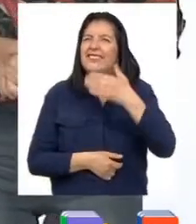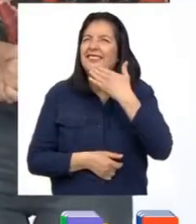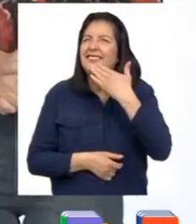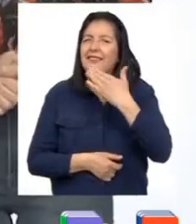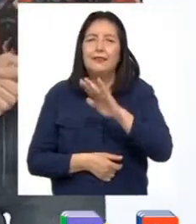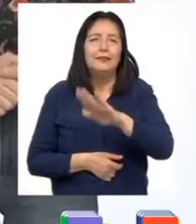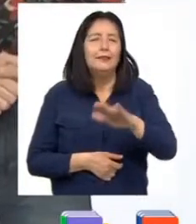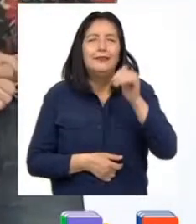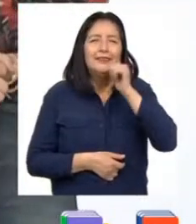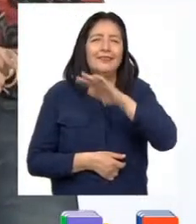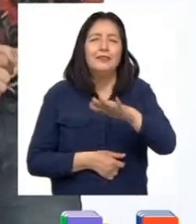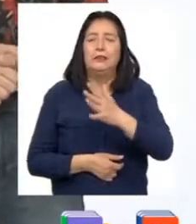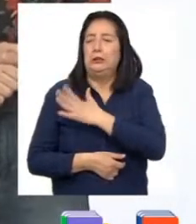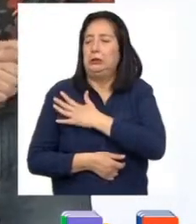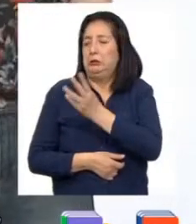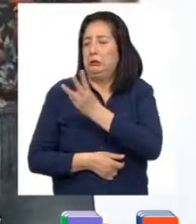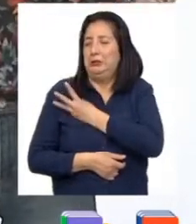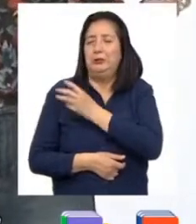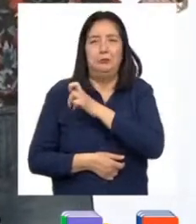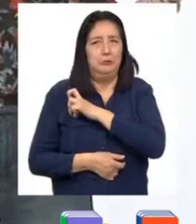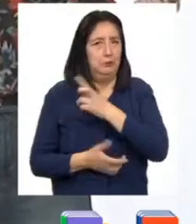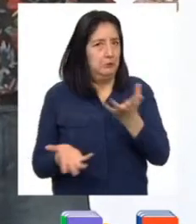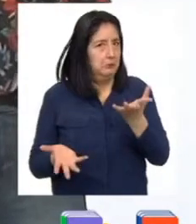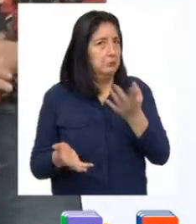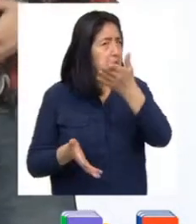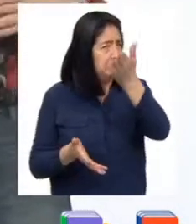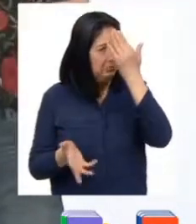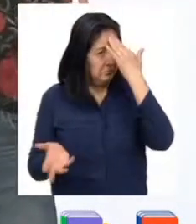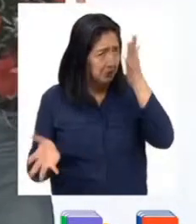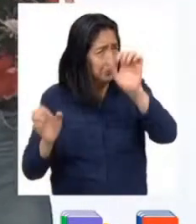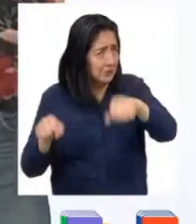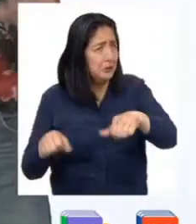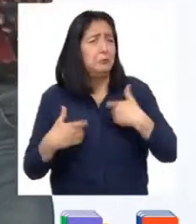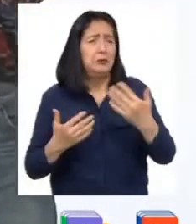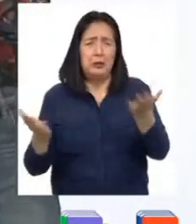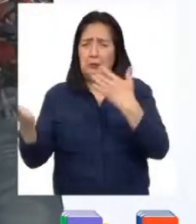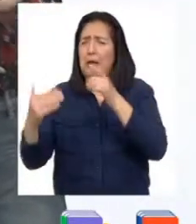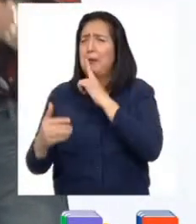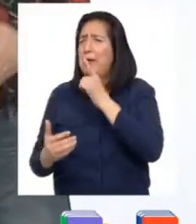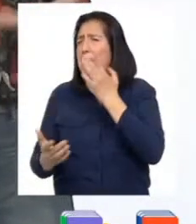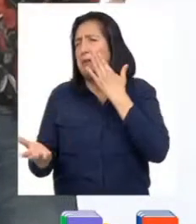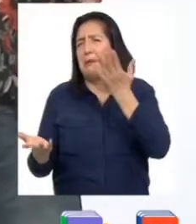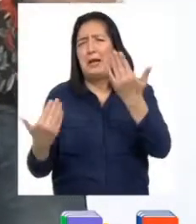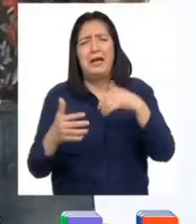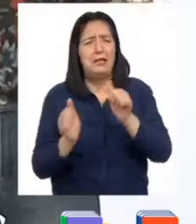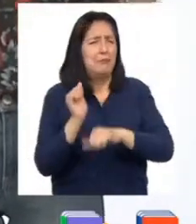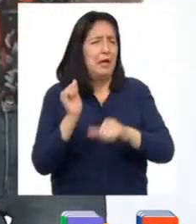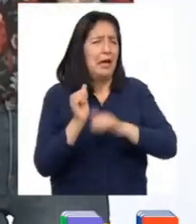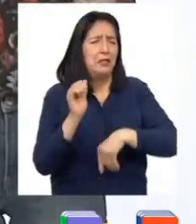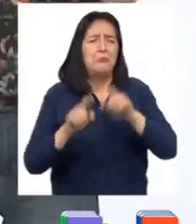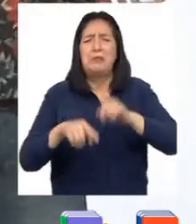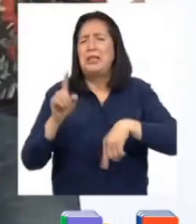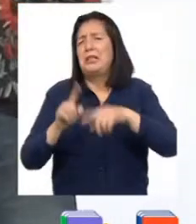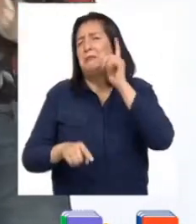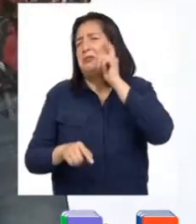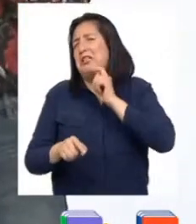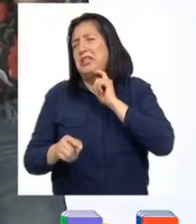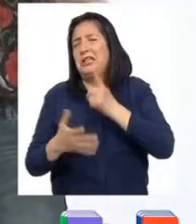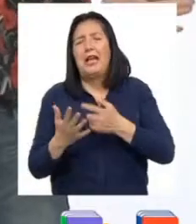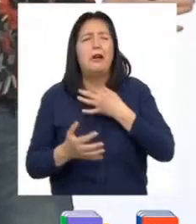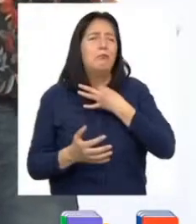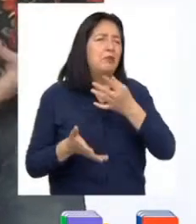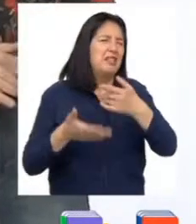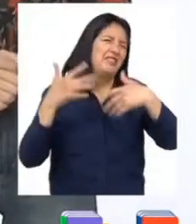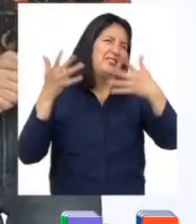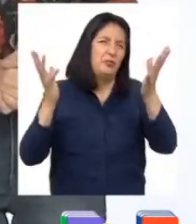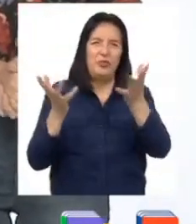chicos y chicas de quinto y sexto grado de primaria. Pero ya saben que pueden llamar a su mamá, a su papá, a sus hermanos, primos, tía, abuelo, a